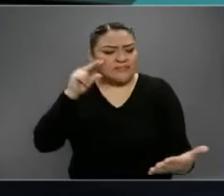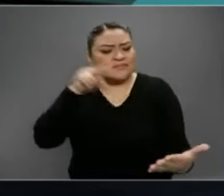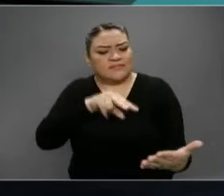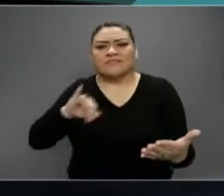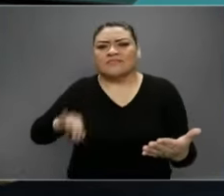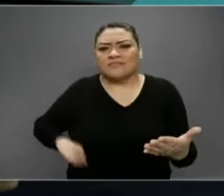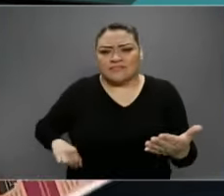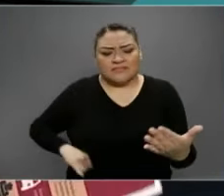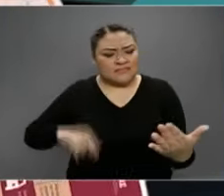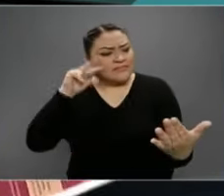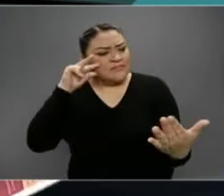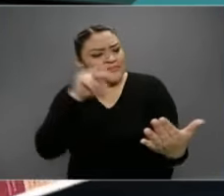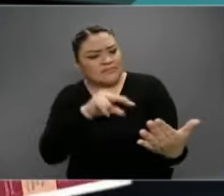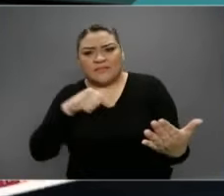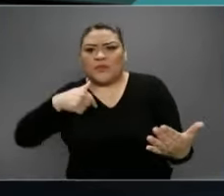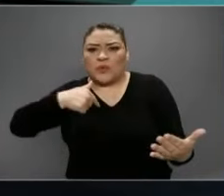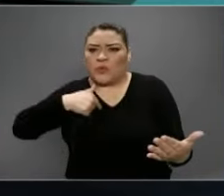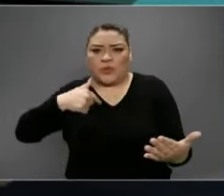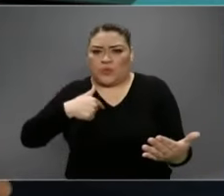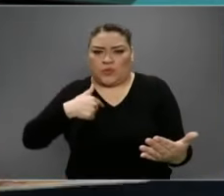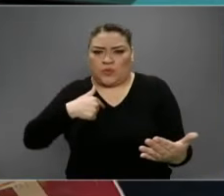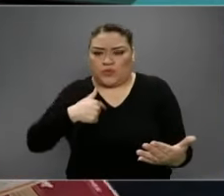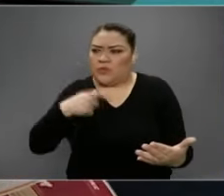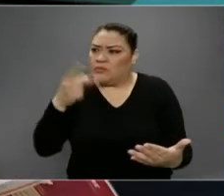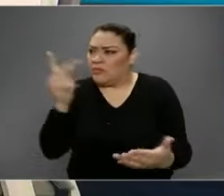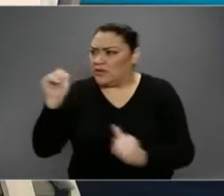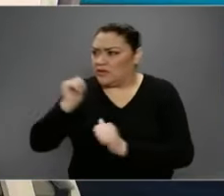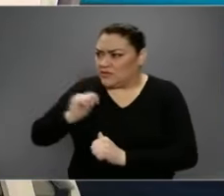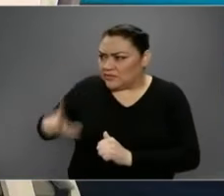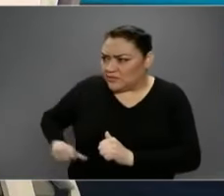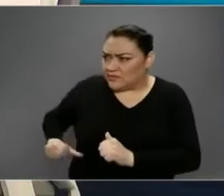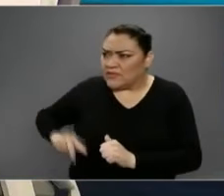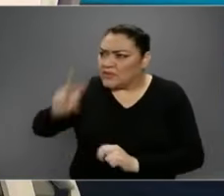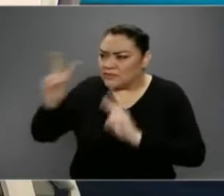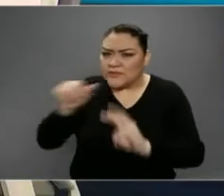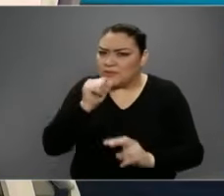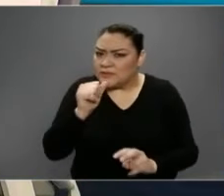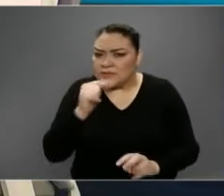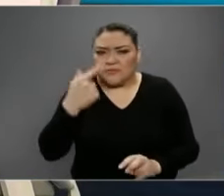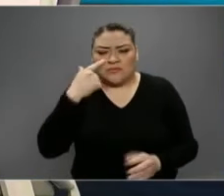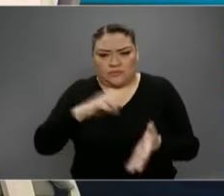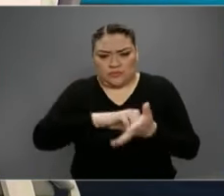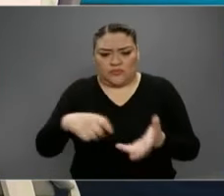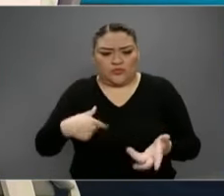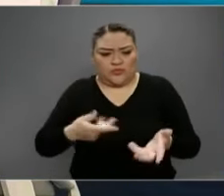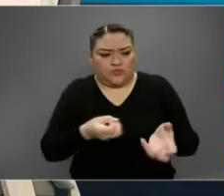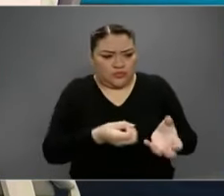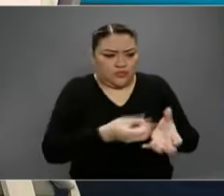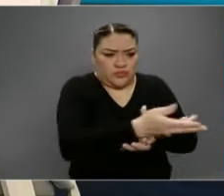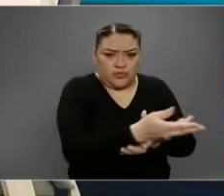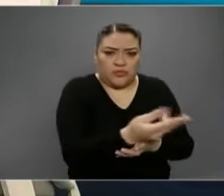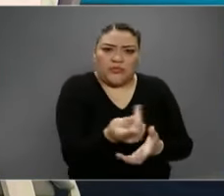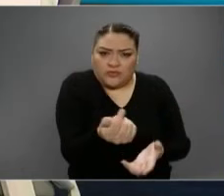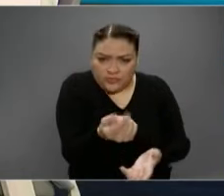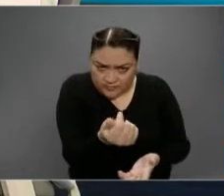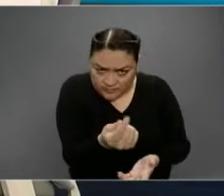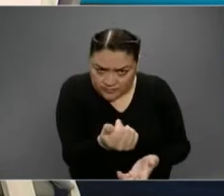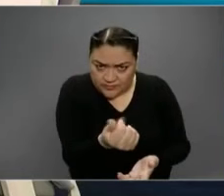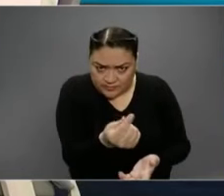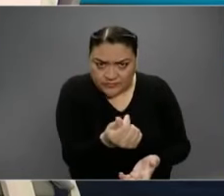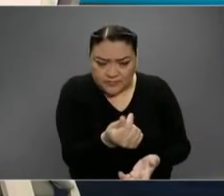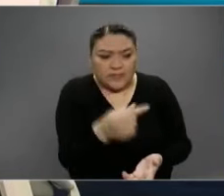llamó mucho la atención porque había algunas medidas que yo no se las había escuchado a las autoridades de salud. Como, por ejemplo, si sales con tu mascota,